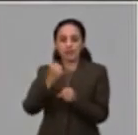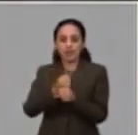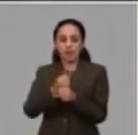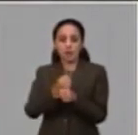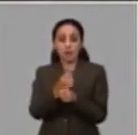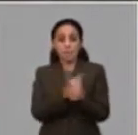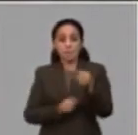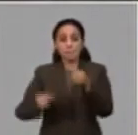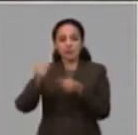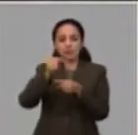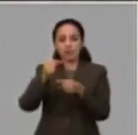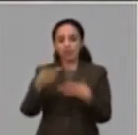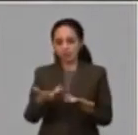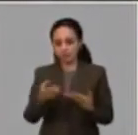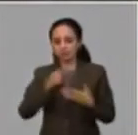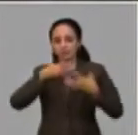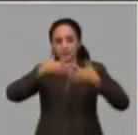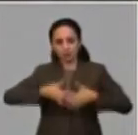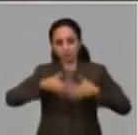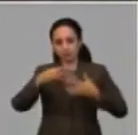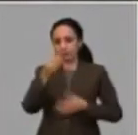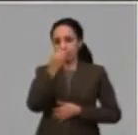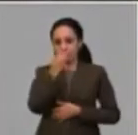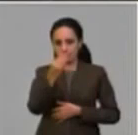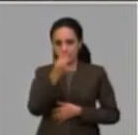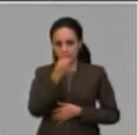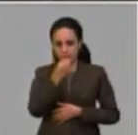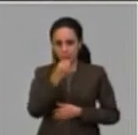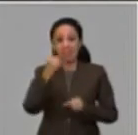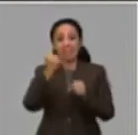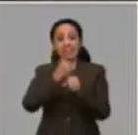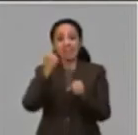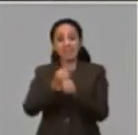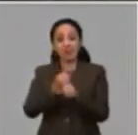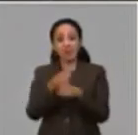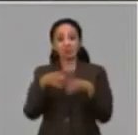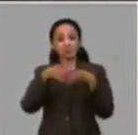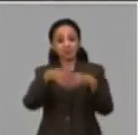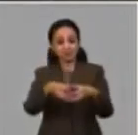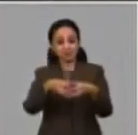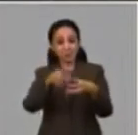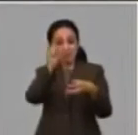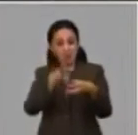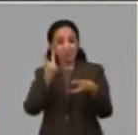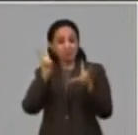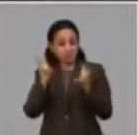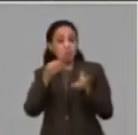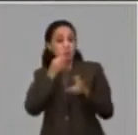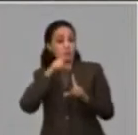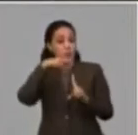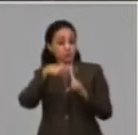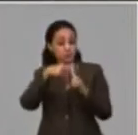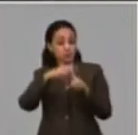La producción de alimentos, las labores en los centros de aislamiento para cubrir plazas vacantes del sistema de salud.